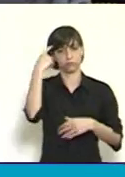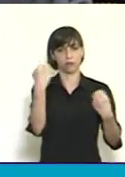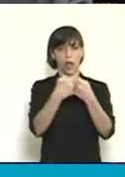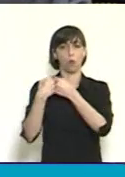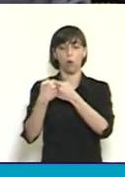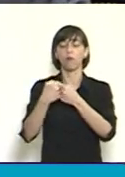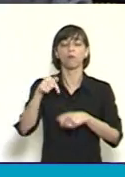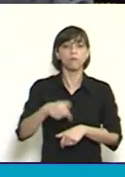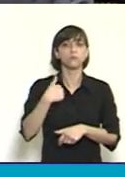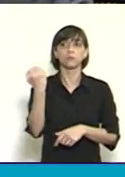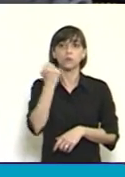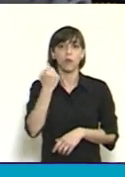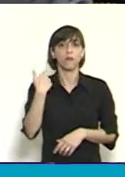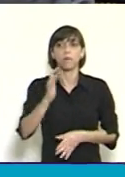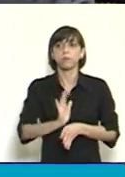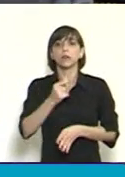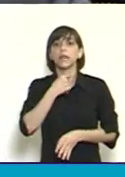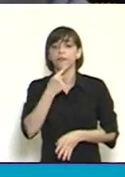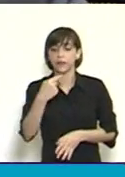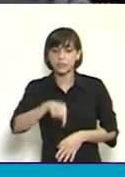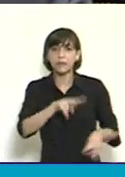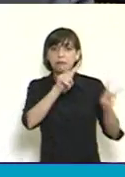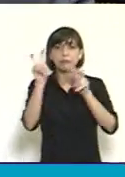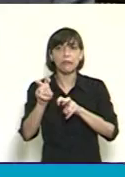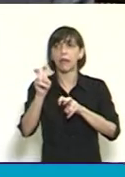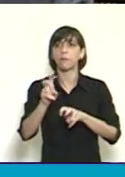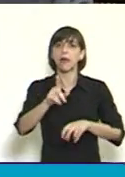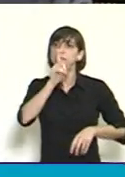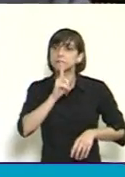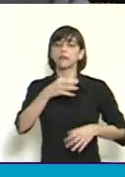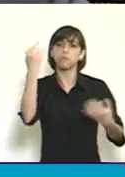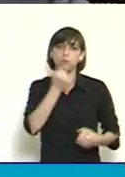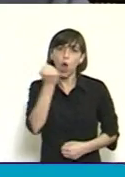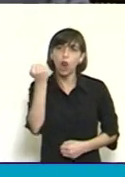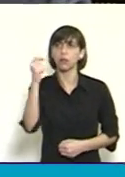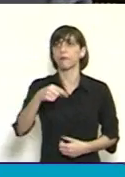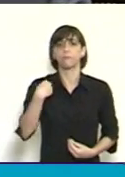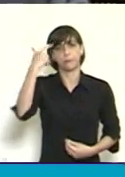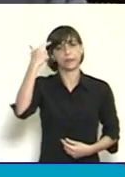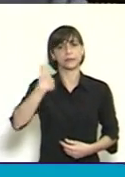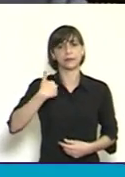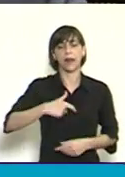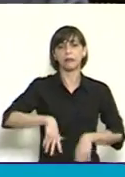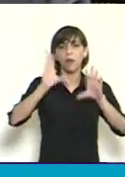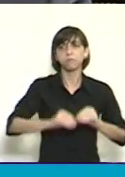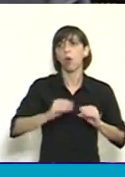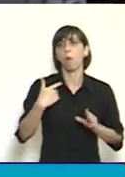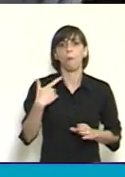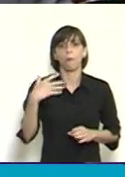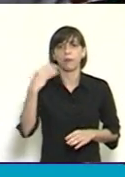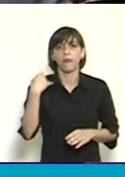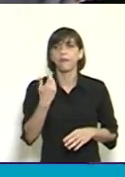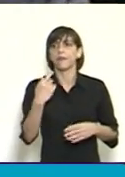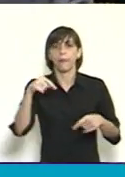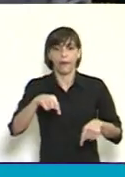serios, estratégicos, que tienen que ver con la protección de la vida de las personas en la Argentina, que tiene que ver con el combate contra